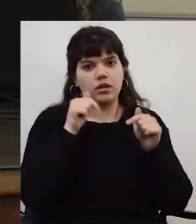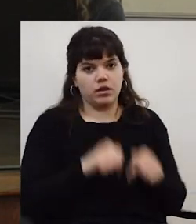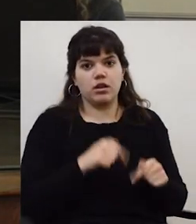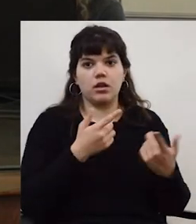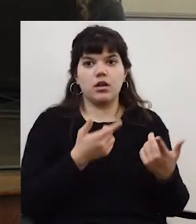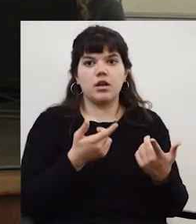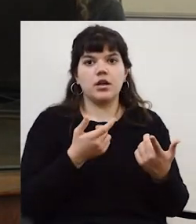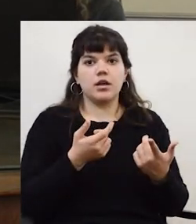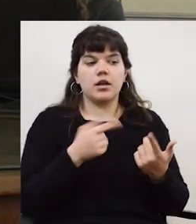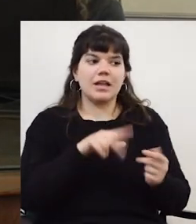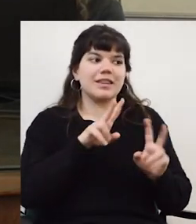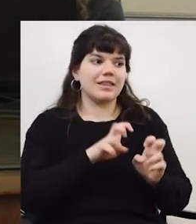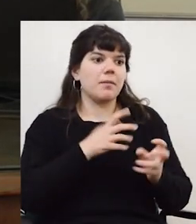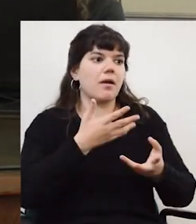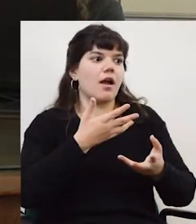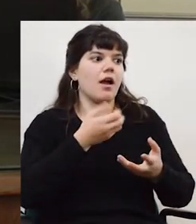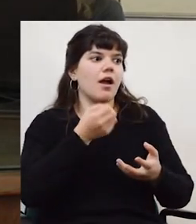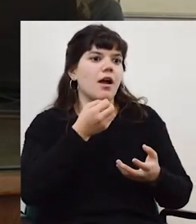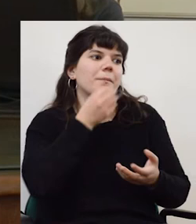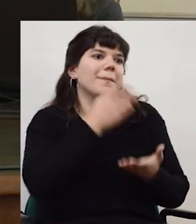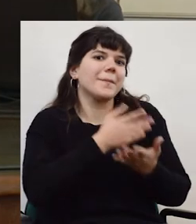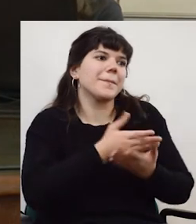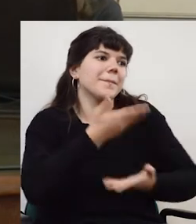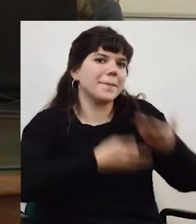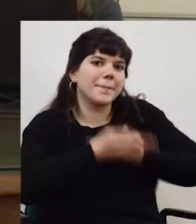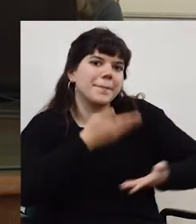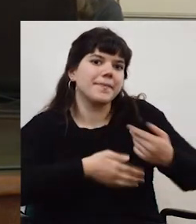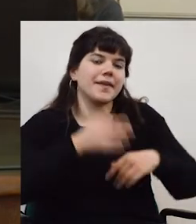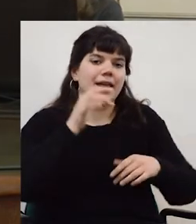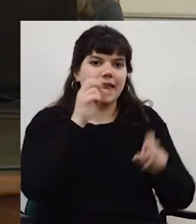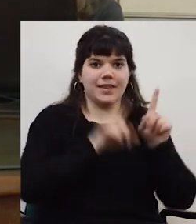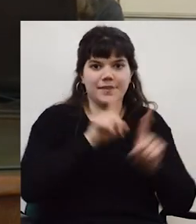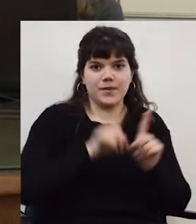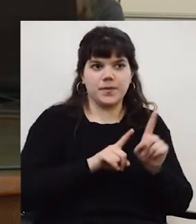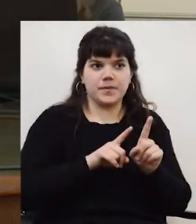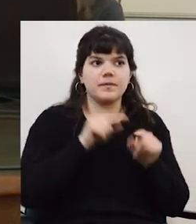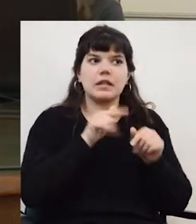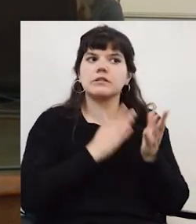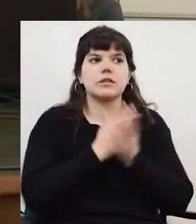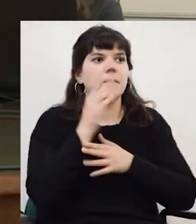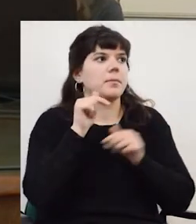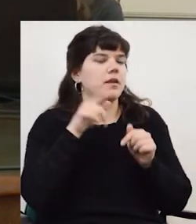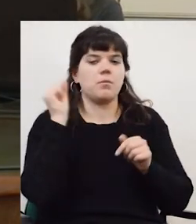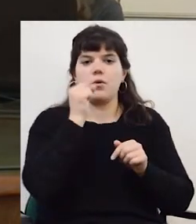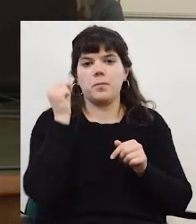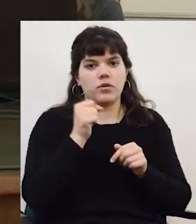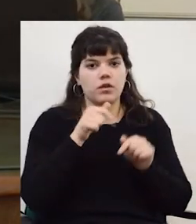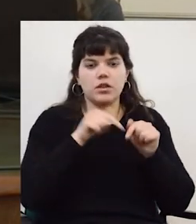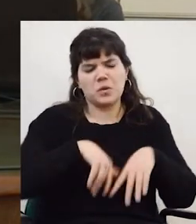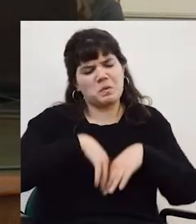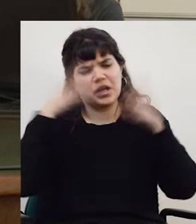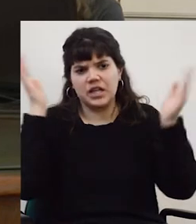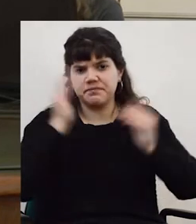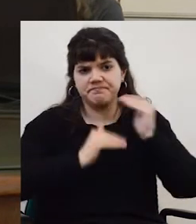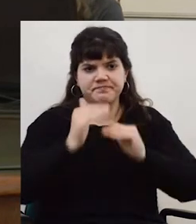asunto de la generosidad académica por decirlo de alguna manera eso es fundamental para cualquier